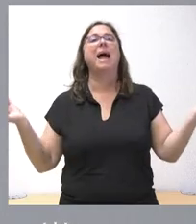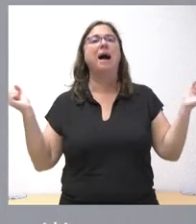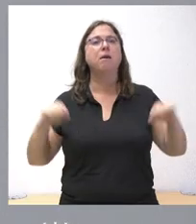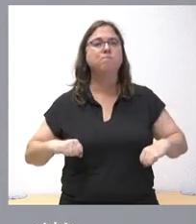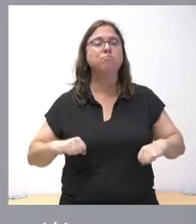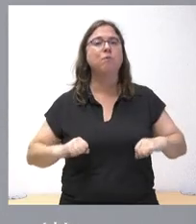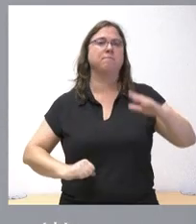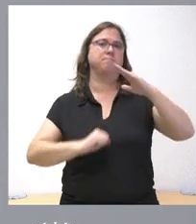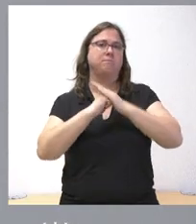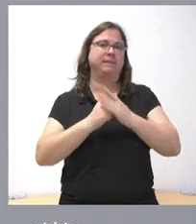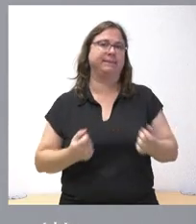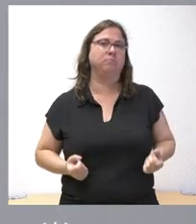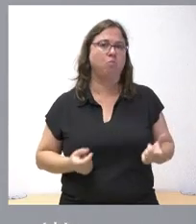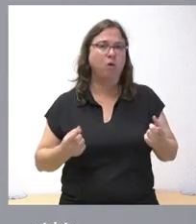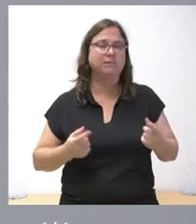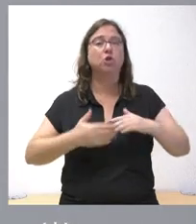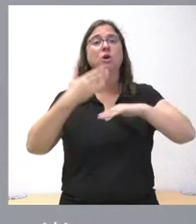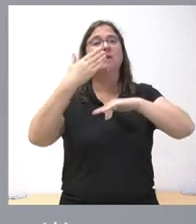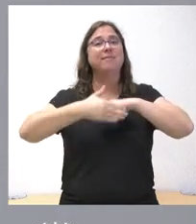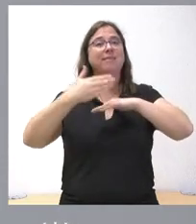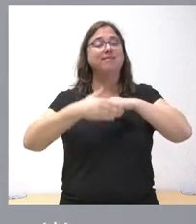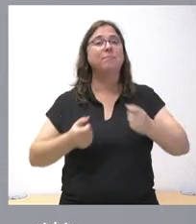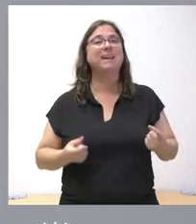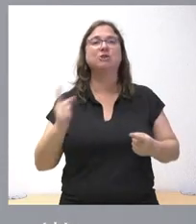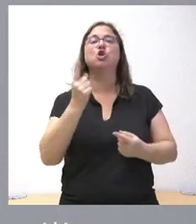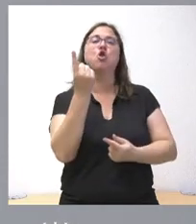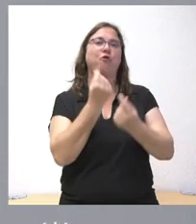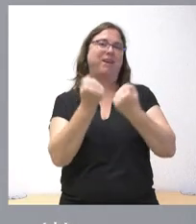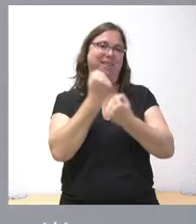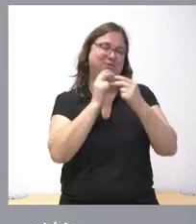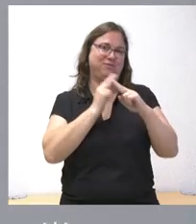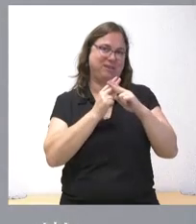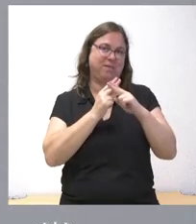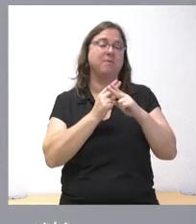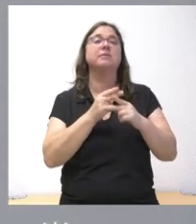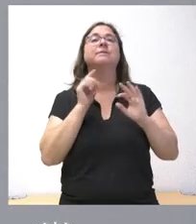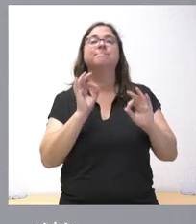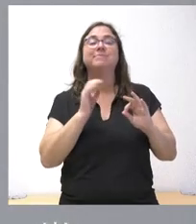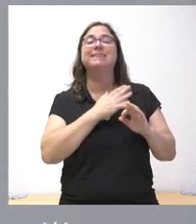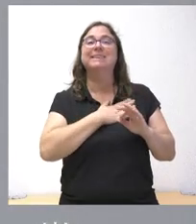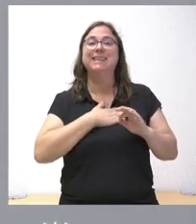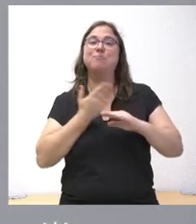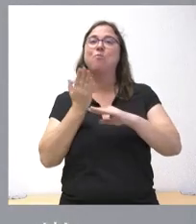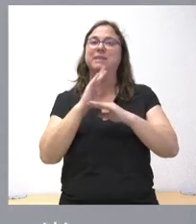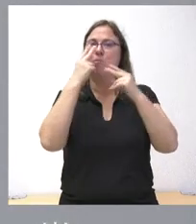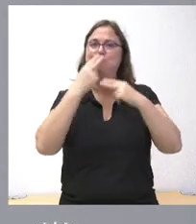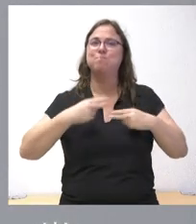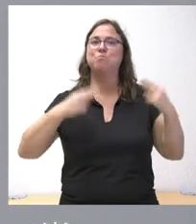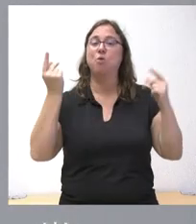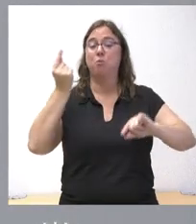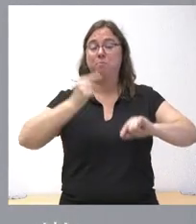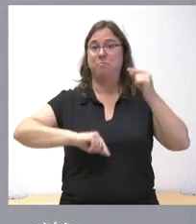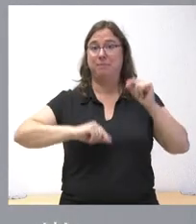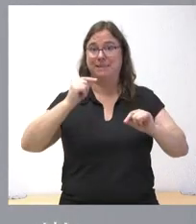techo de gasto, este límite de gasto no financiero, que es el nombre técnico, y nuestra idea es presentar públicamente los presupuestos